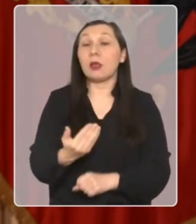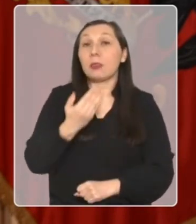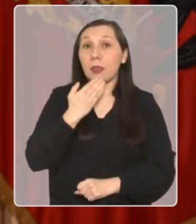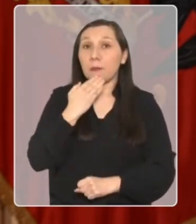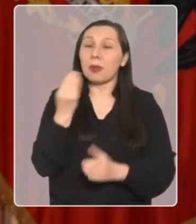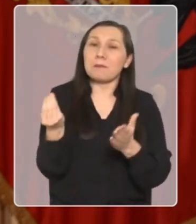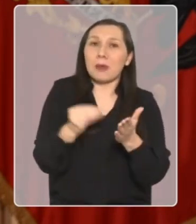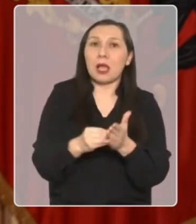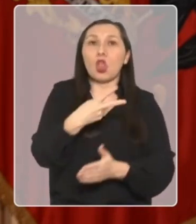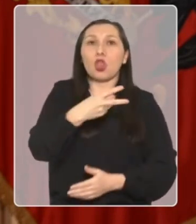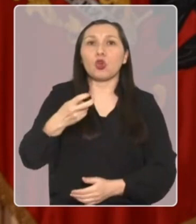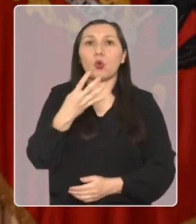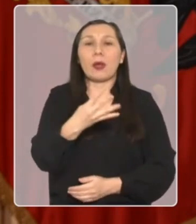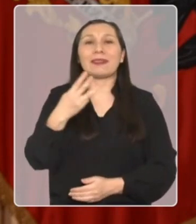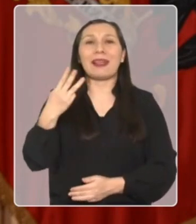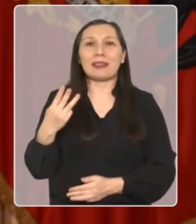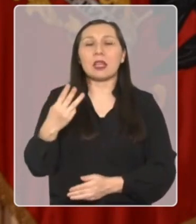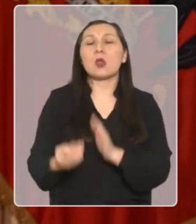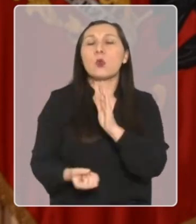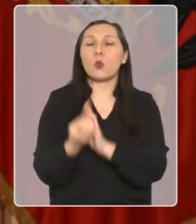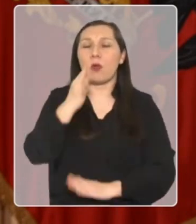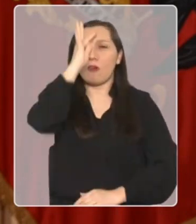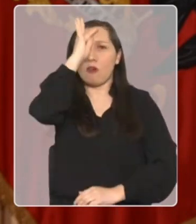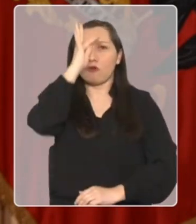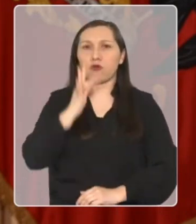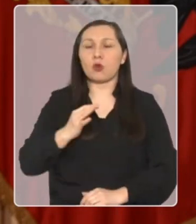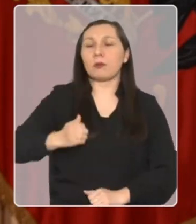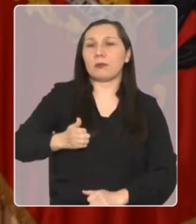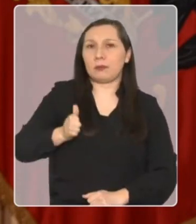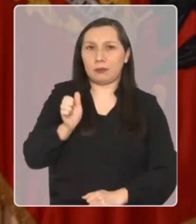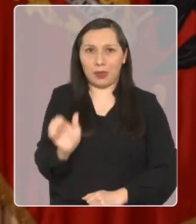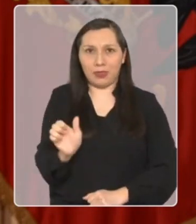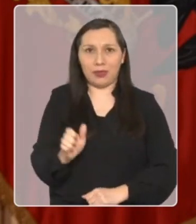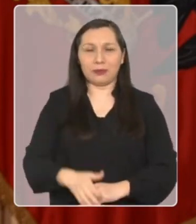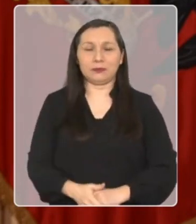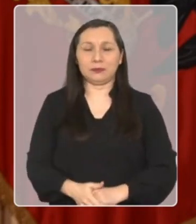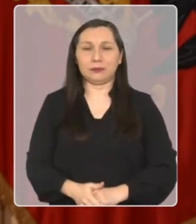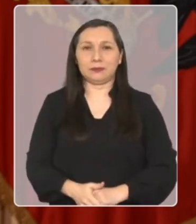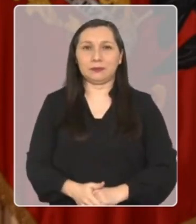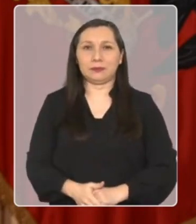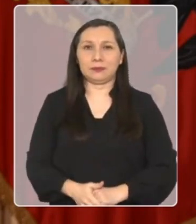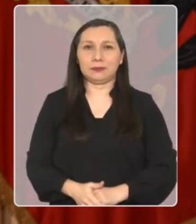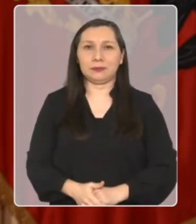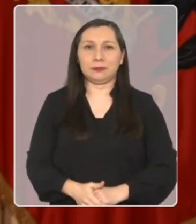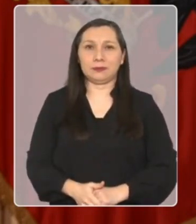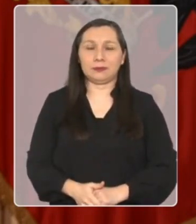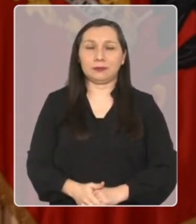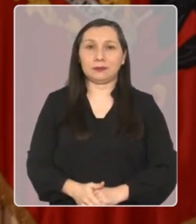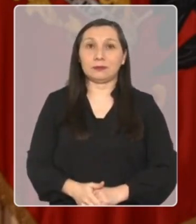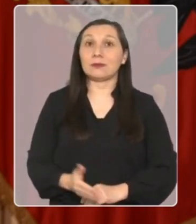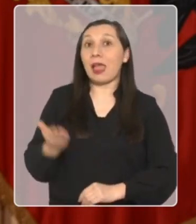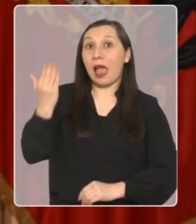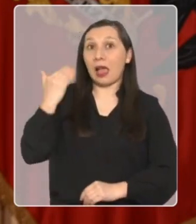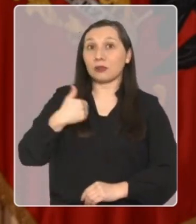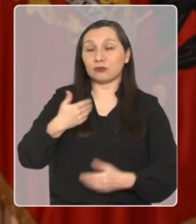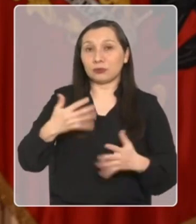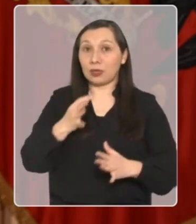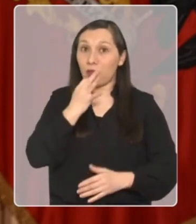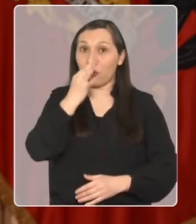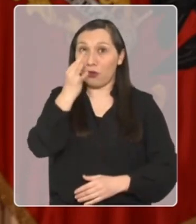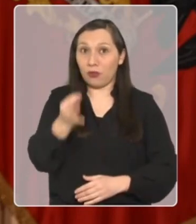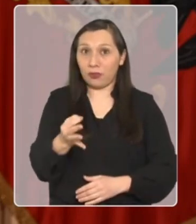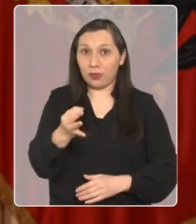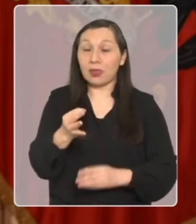sumaremos 243 nuevos funcionarios para la policía de investigaciones. Como señalé